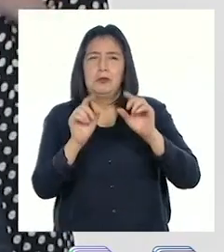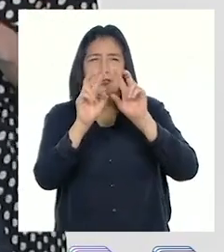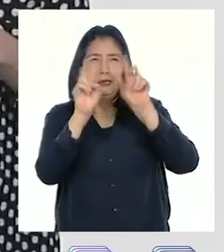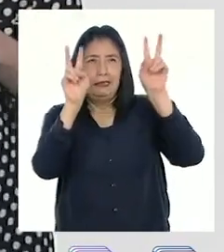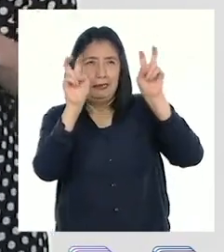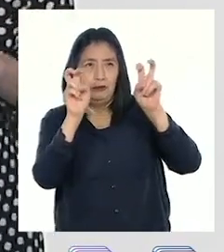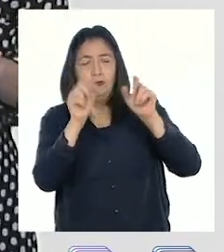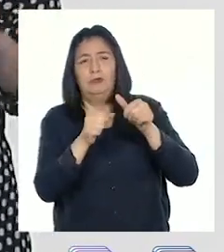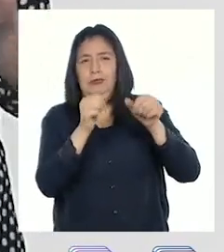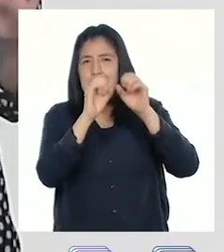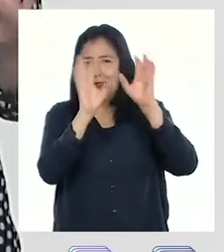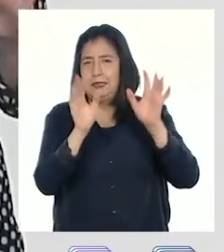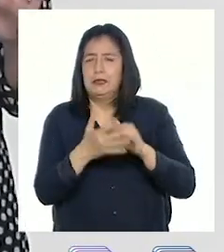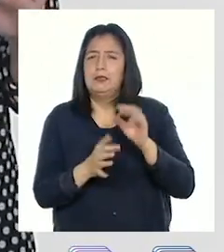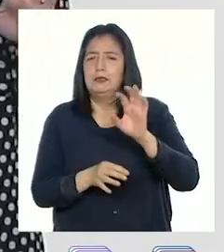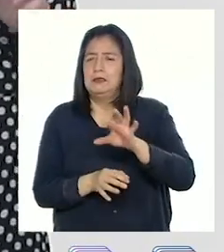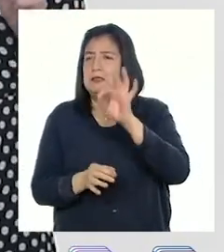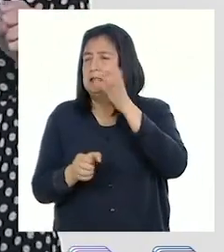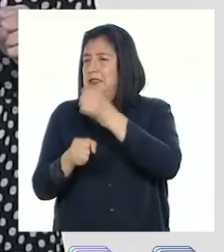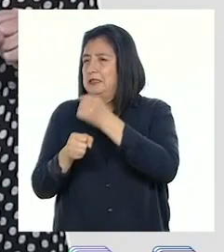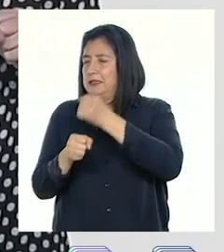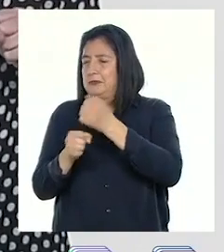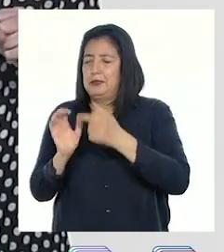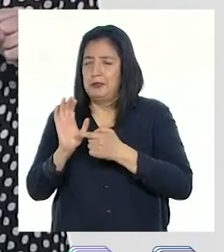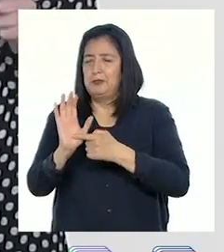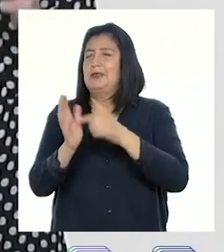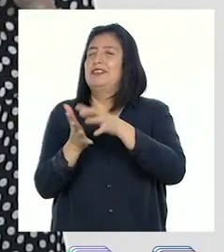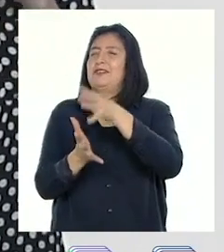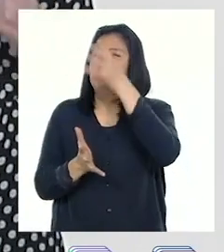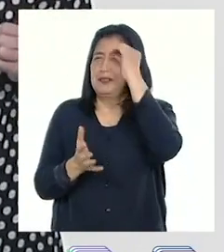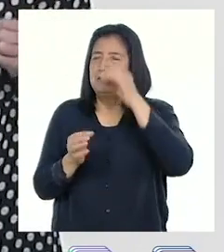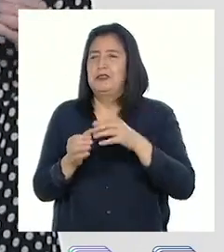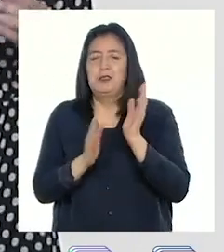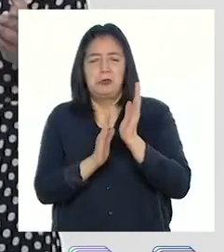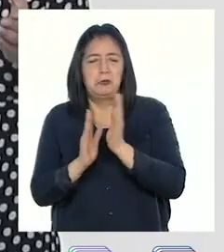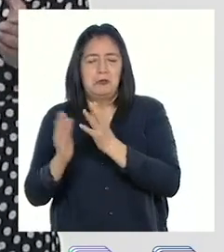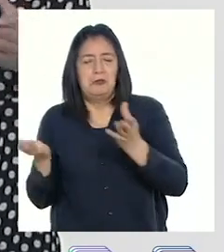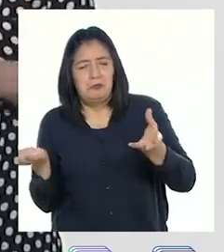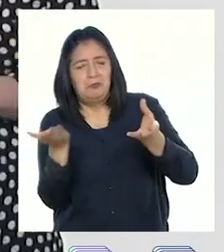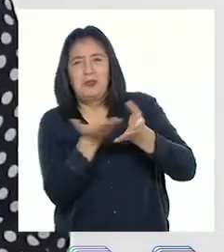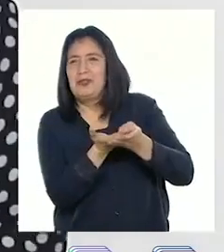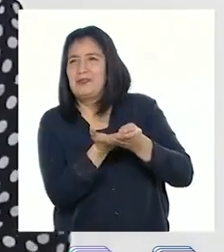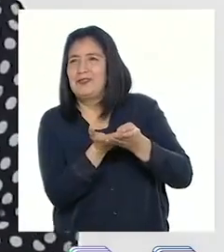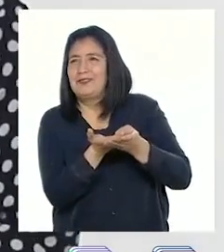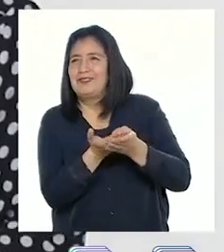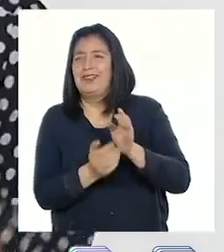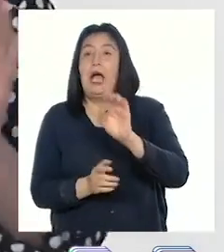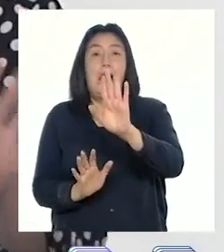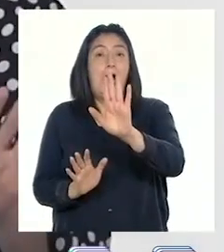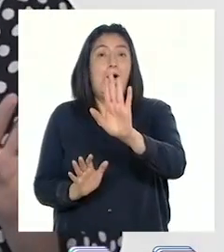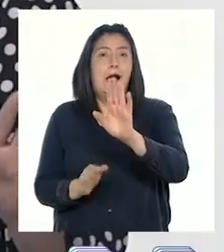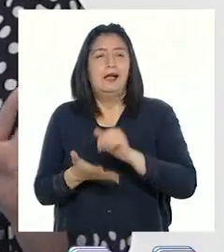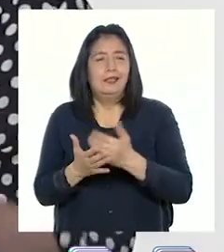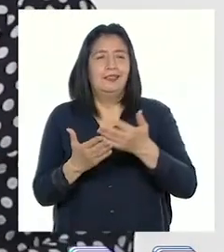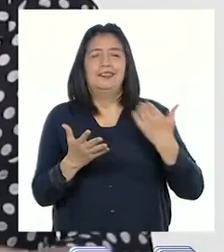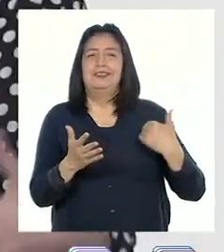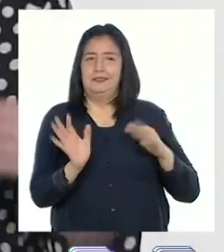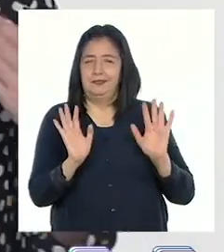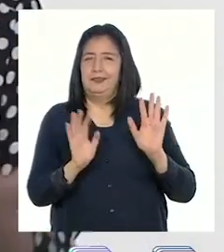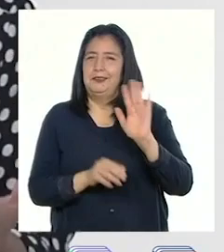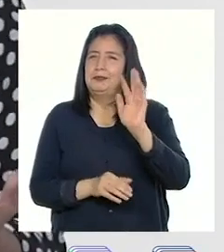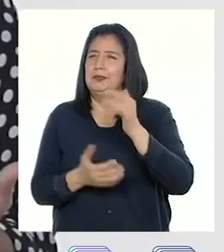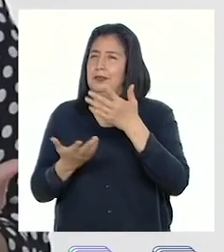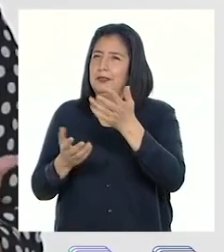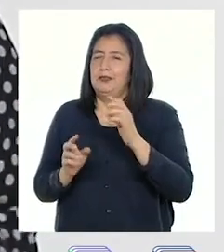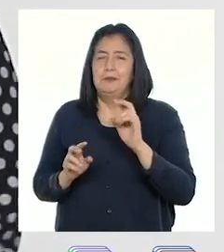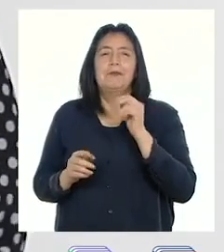título y fecha. Selecciona el trabajo que muestra tus aprendizajes y orgánízalo en tu portafolio. Ah, antes de irnos, los